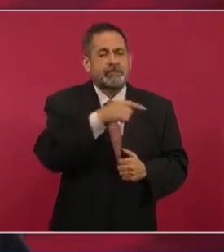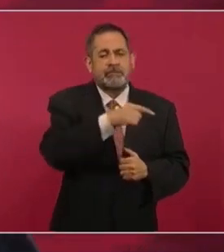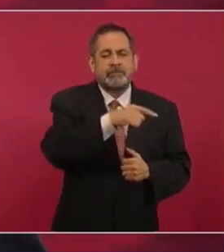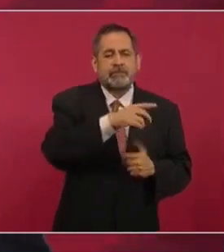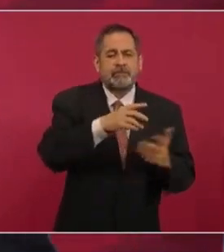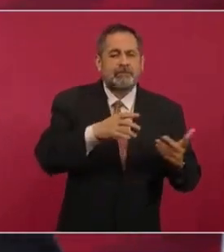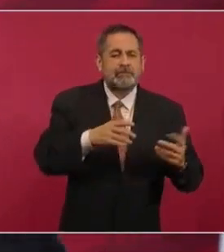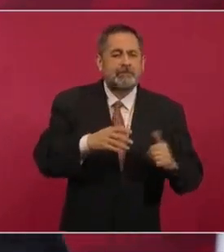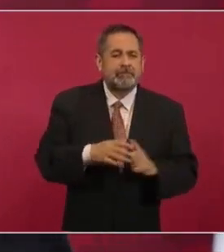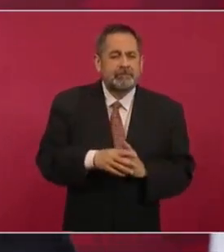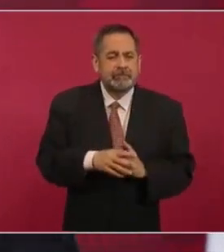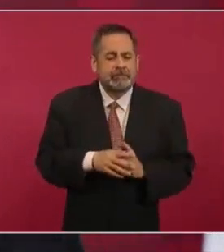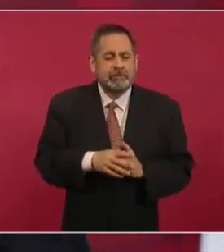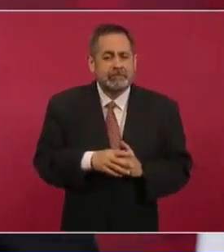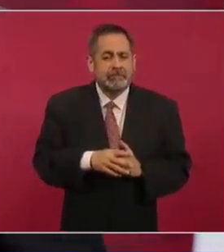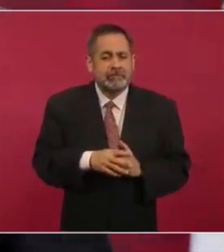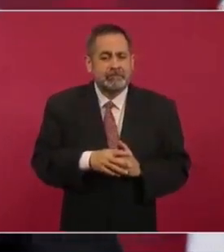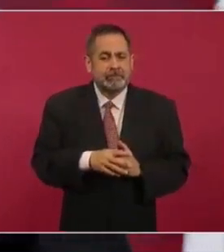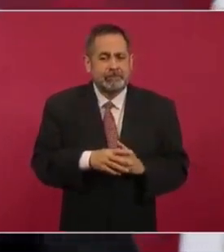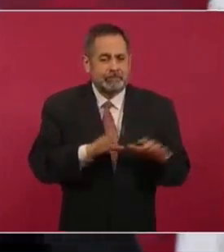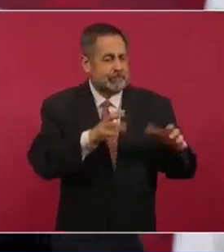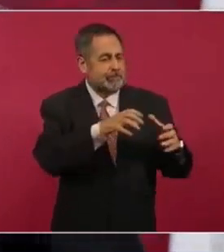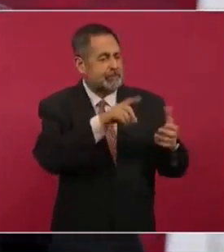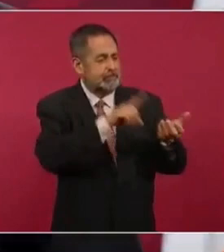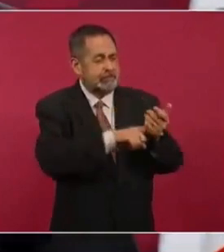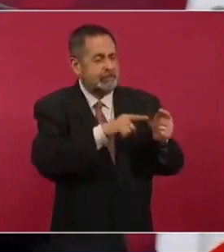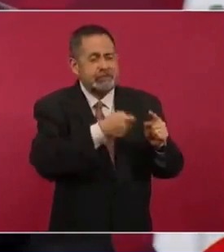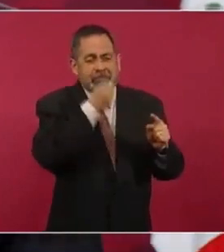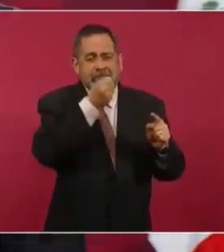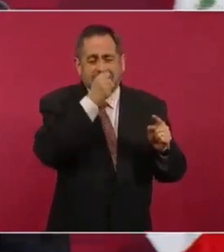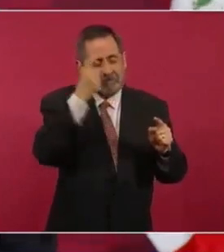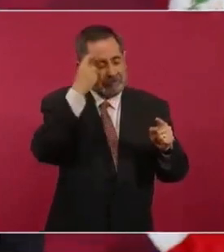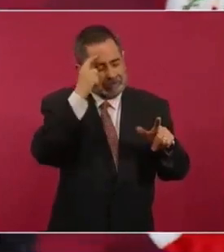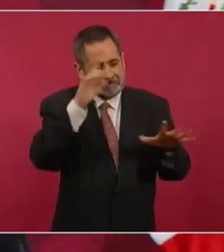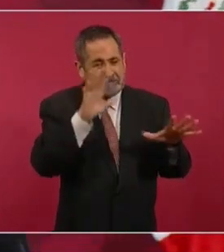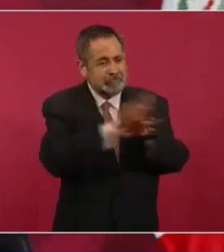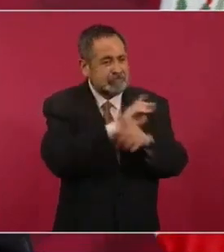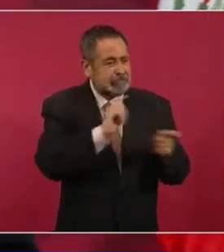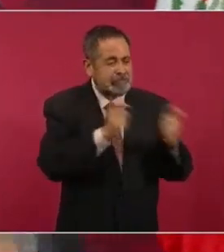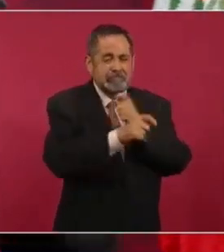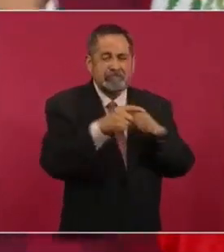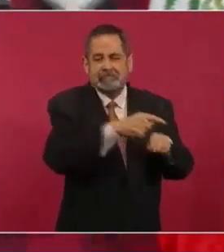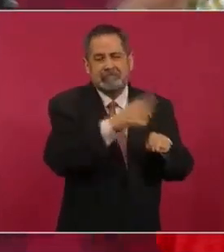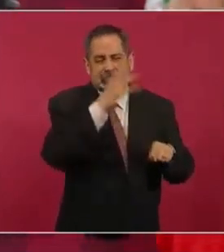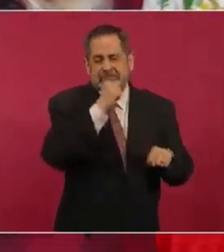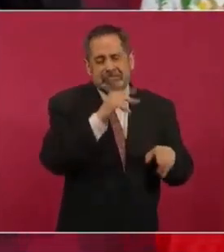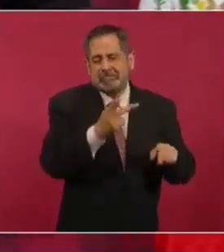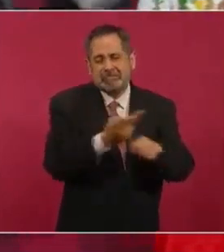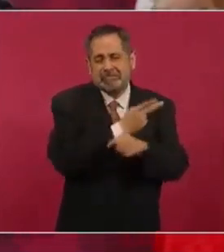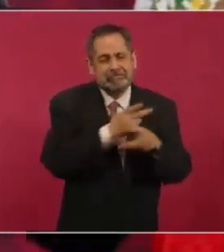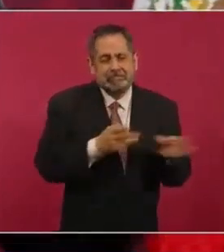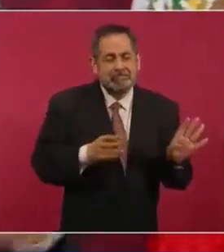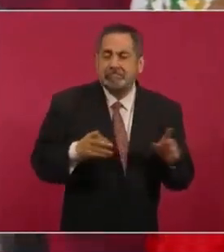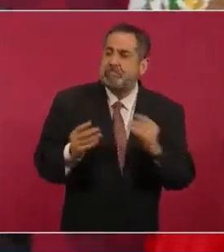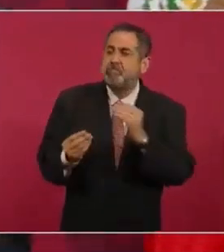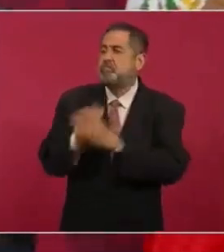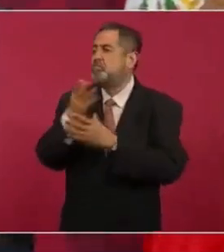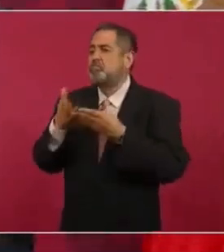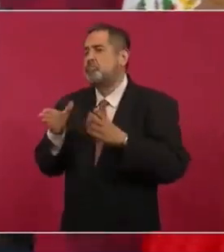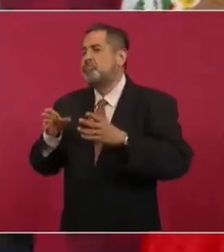botellas viejas. Ya no, eso no funciona.